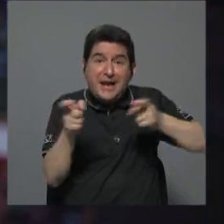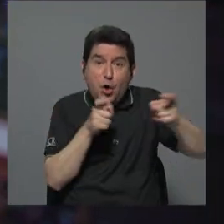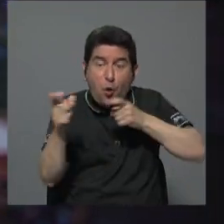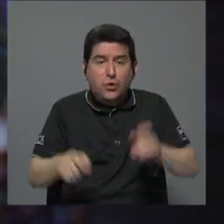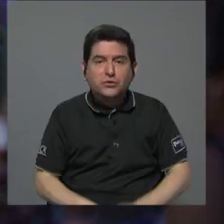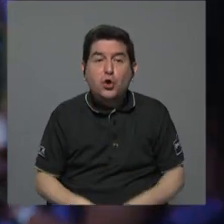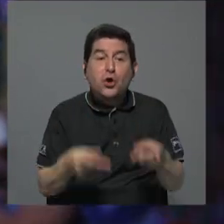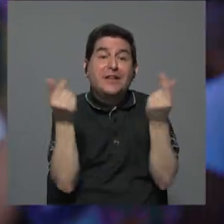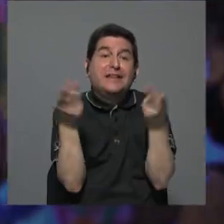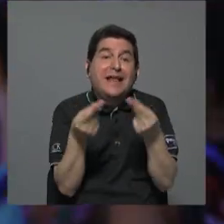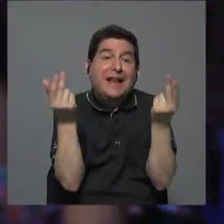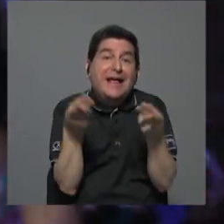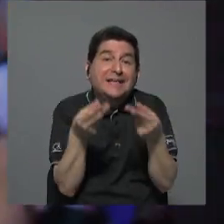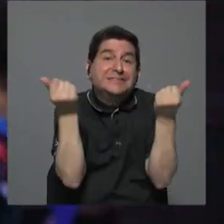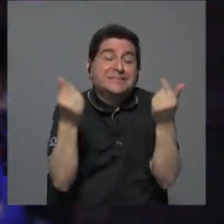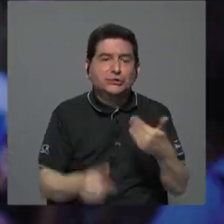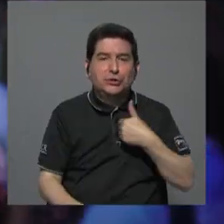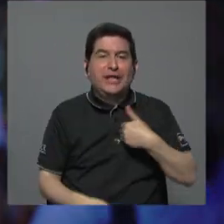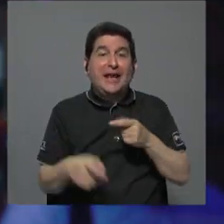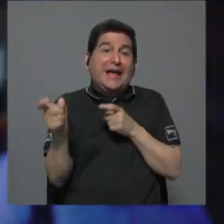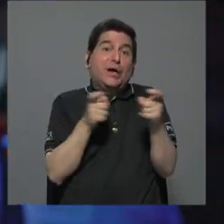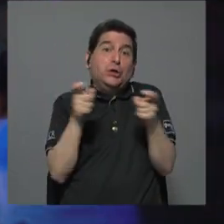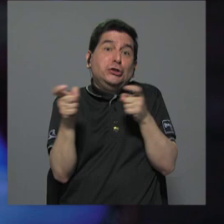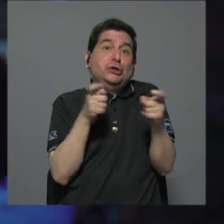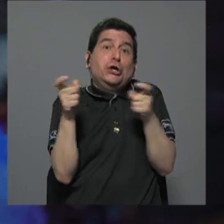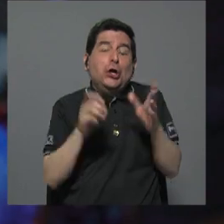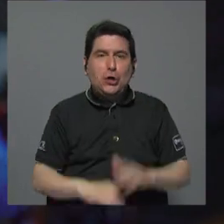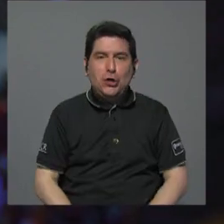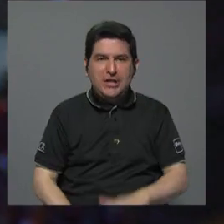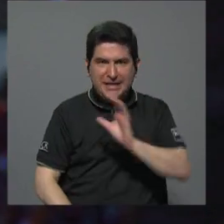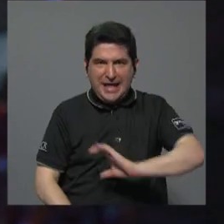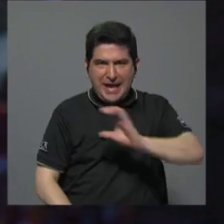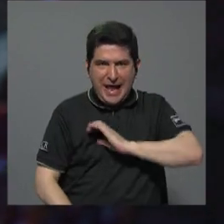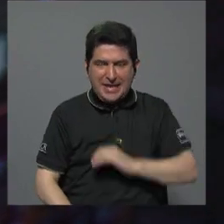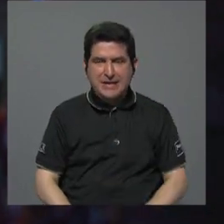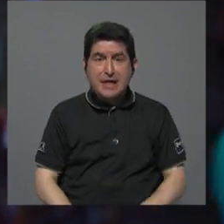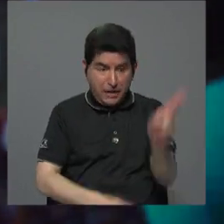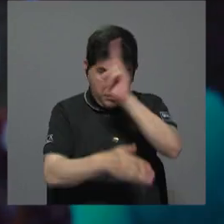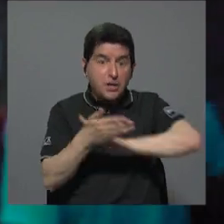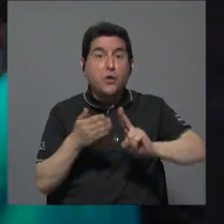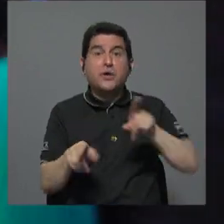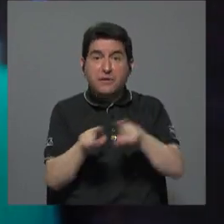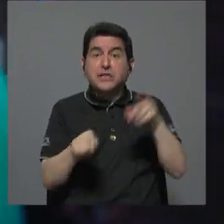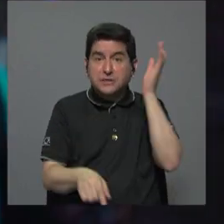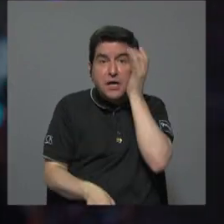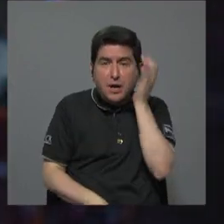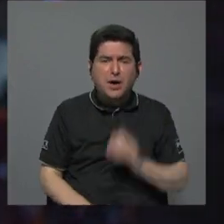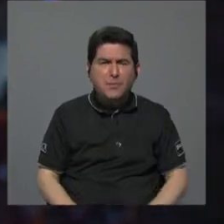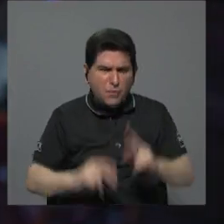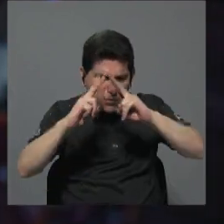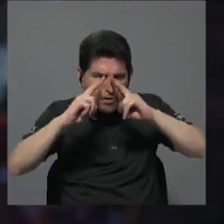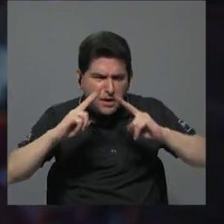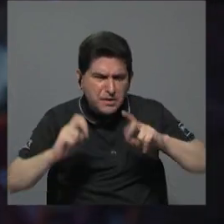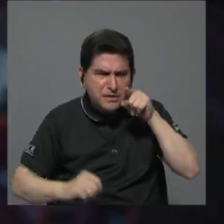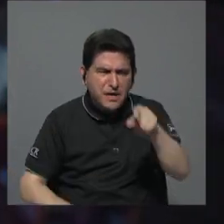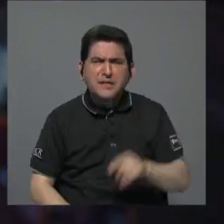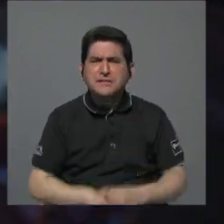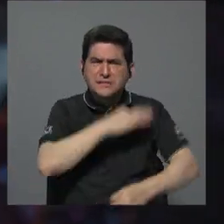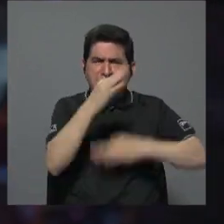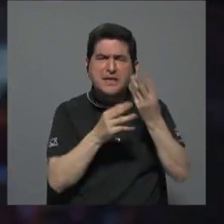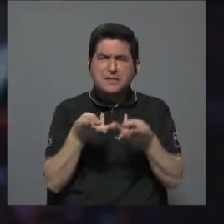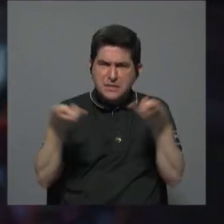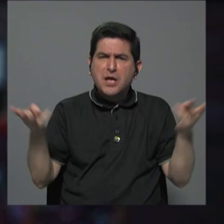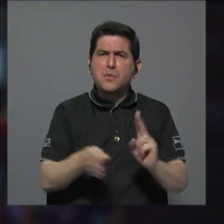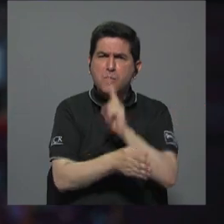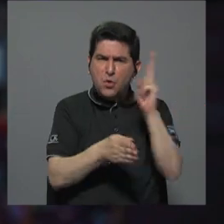de los gastos, que haya un control de calidad de la universidad, que se preocupe por revisar verdaderamente el tipo de